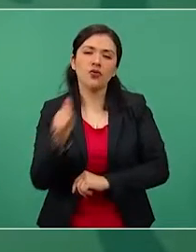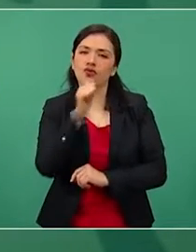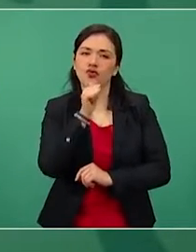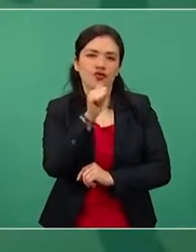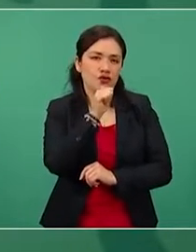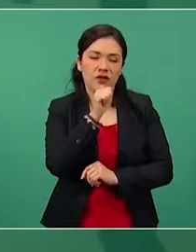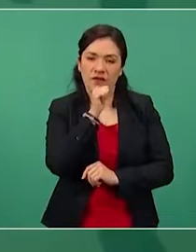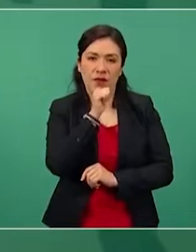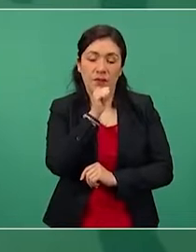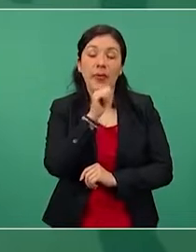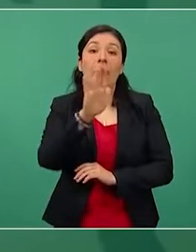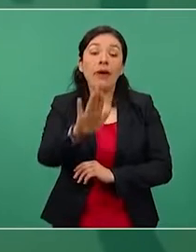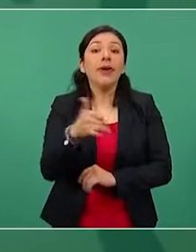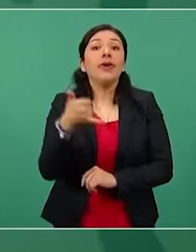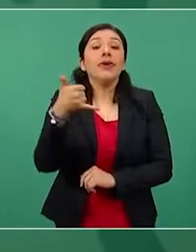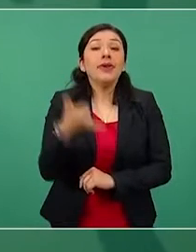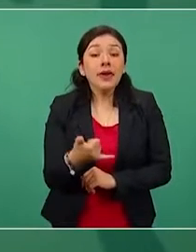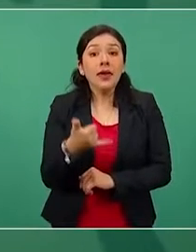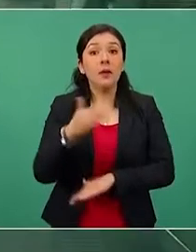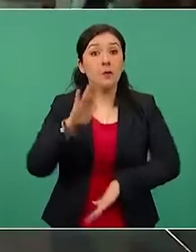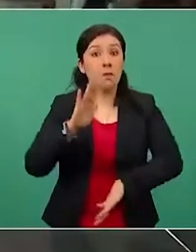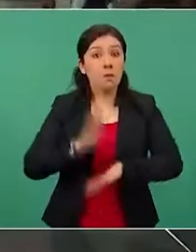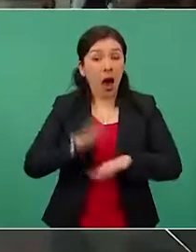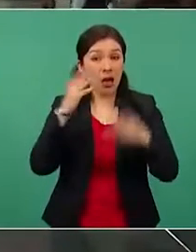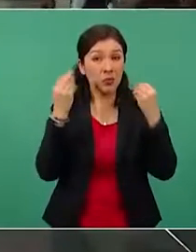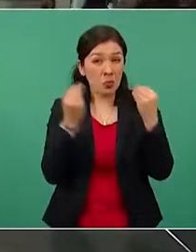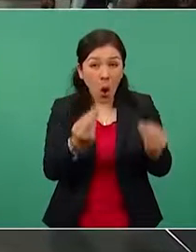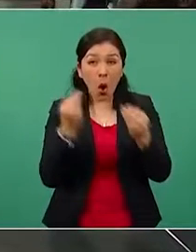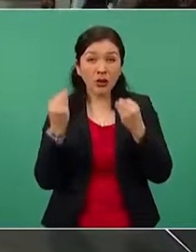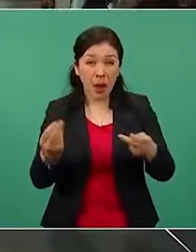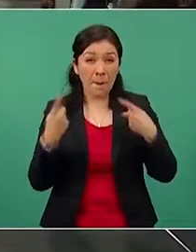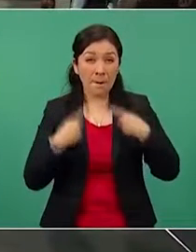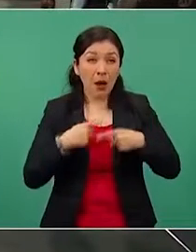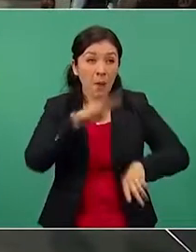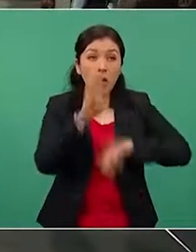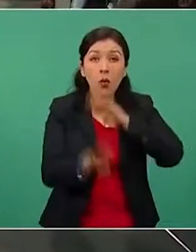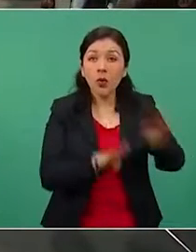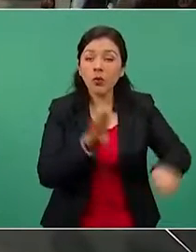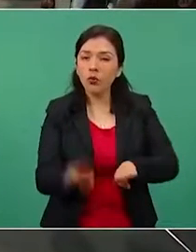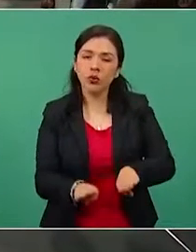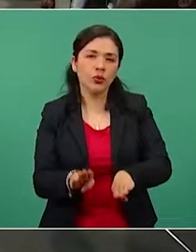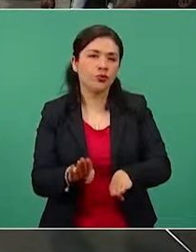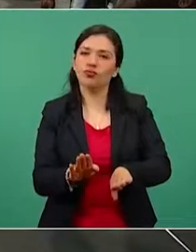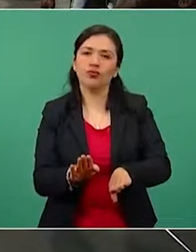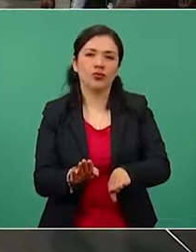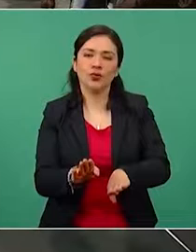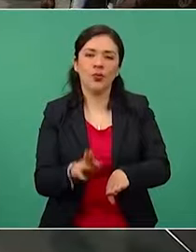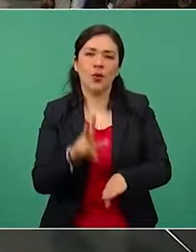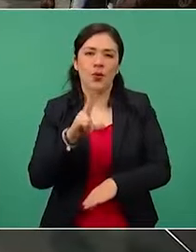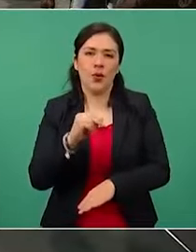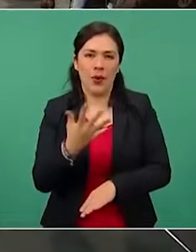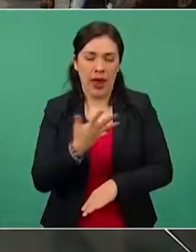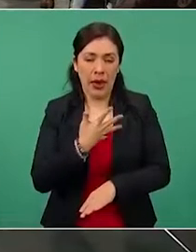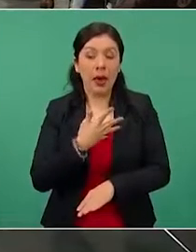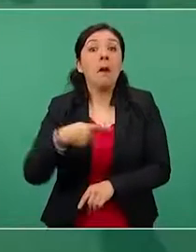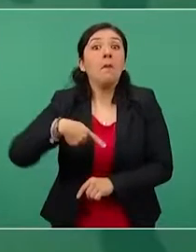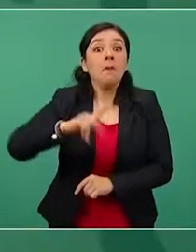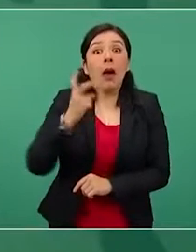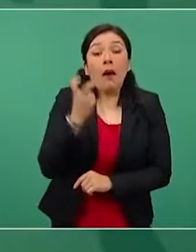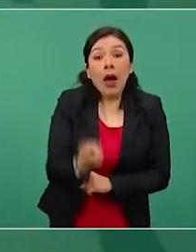no se han incrementado los fallecimientos. Eso no quiere decir que